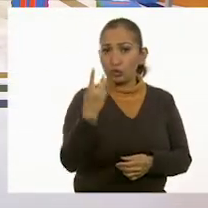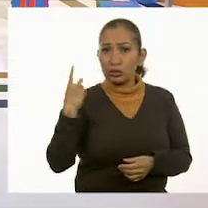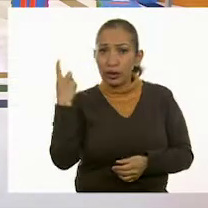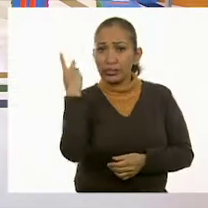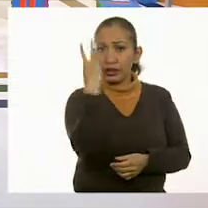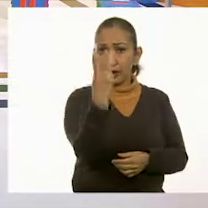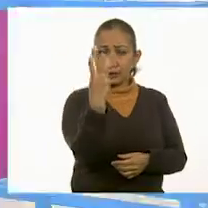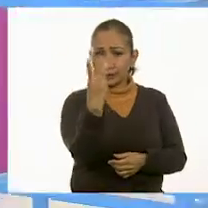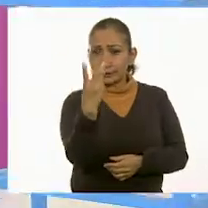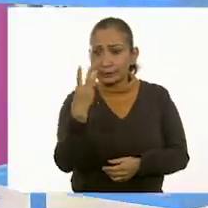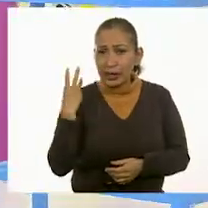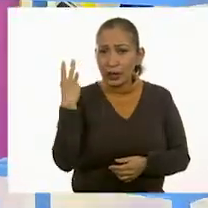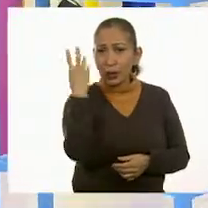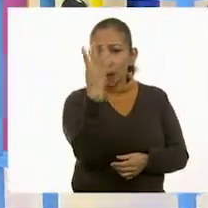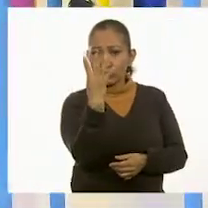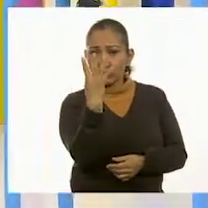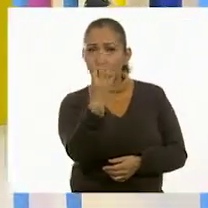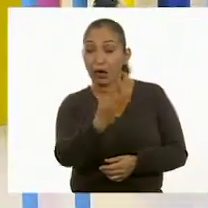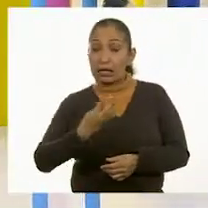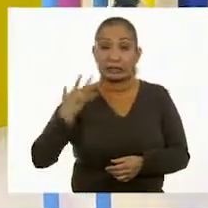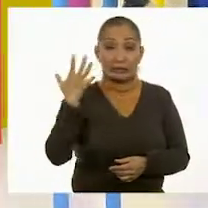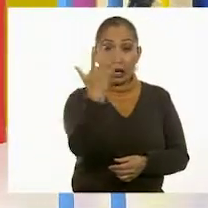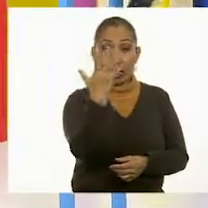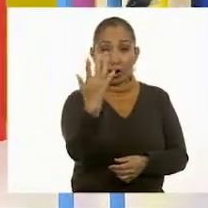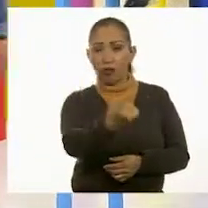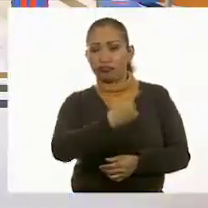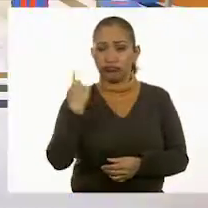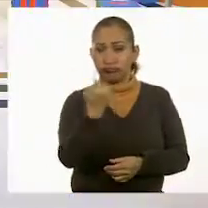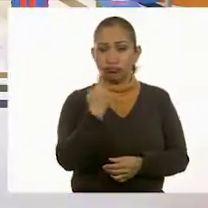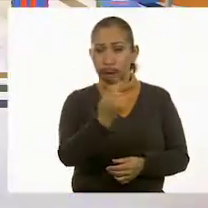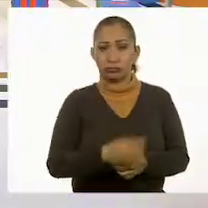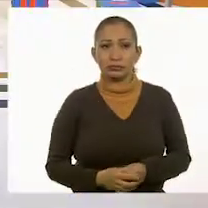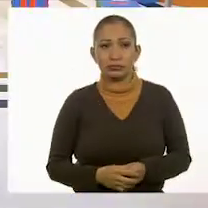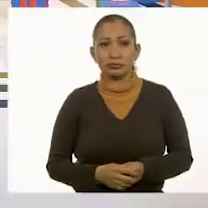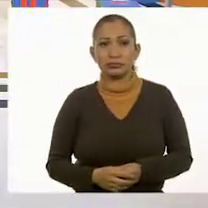Dos. Tres. Tres. Cuatro. Cinco.